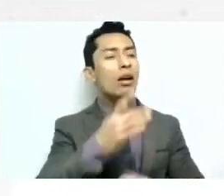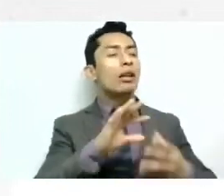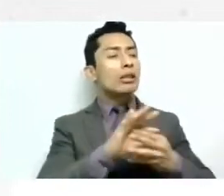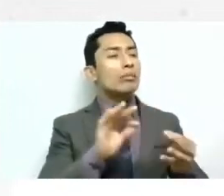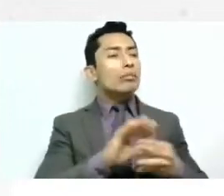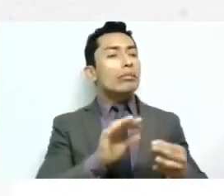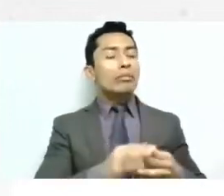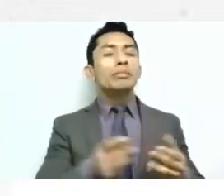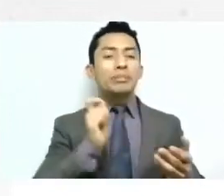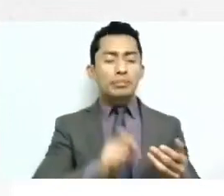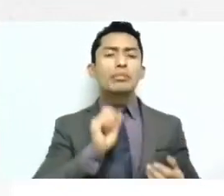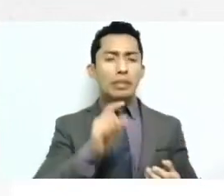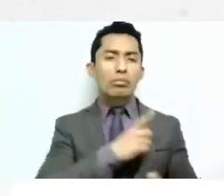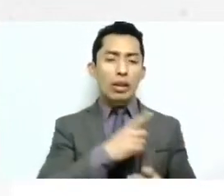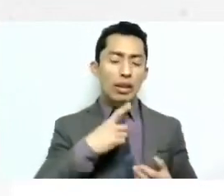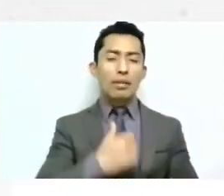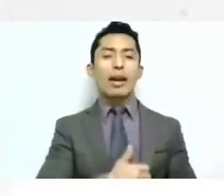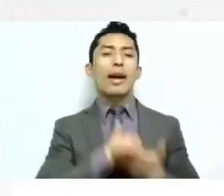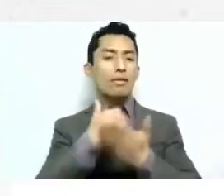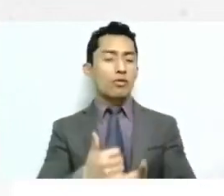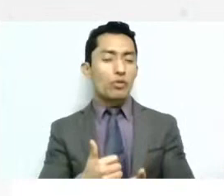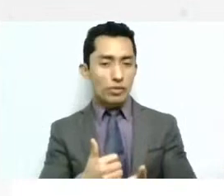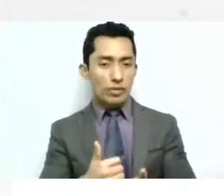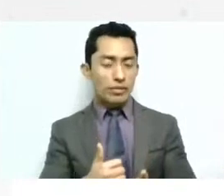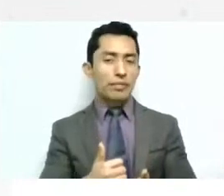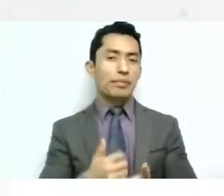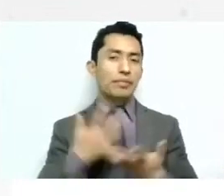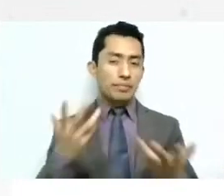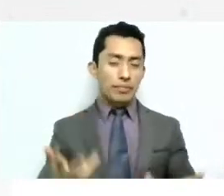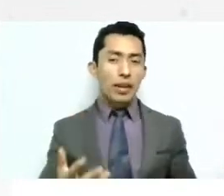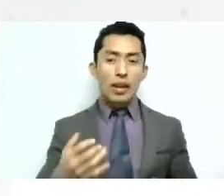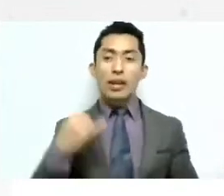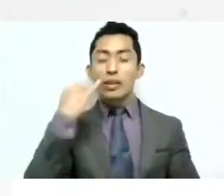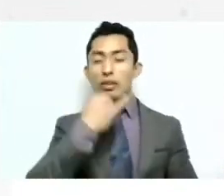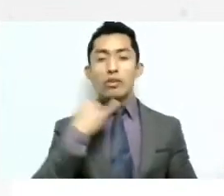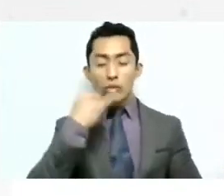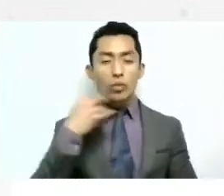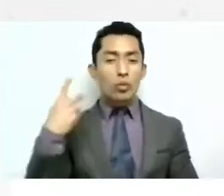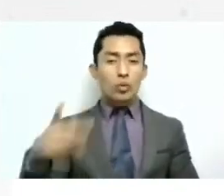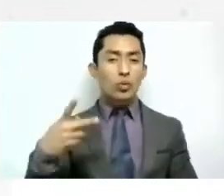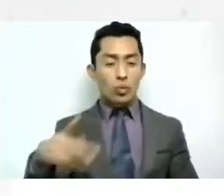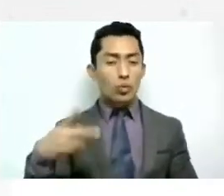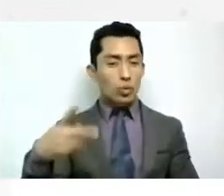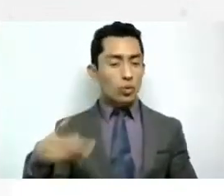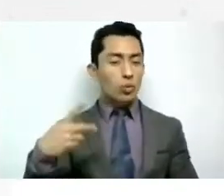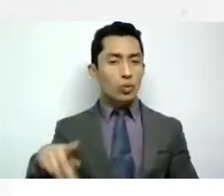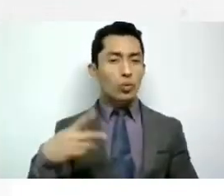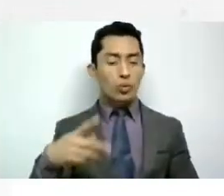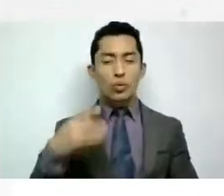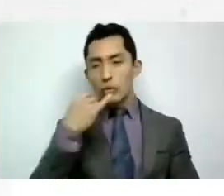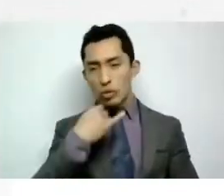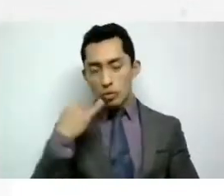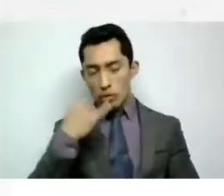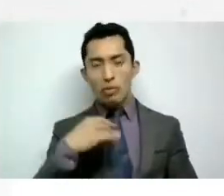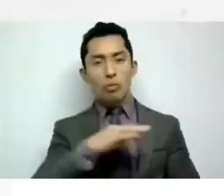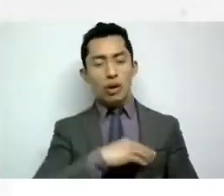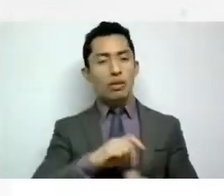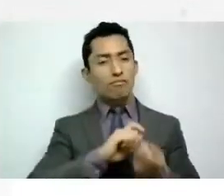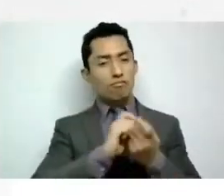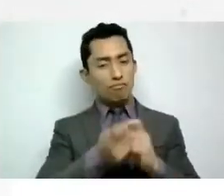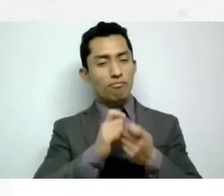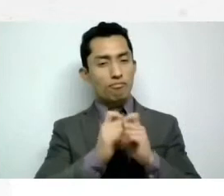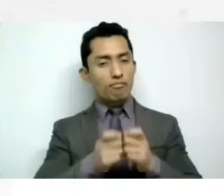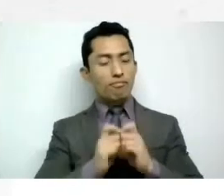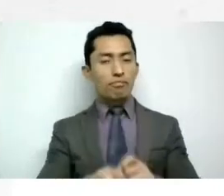sentencias a las lenguas originarias a estos estos a que